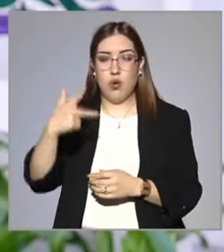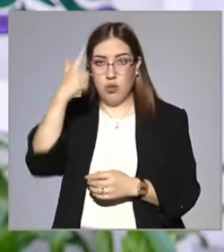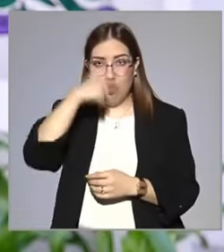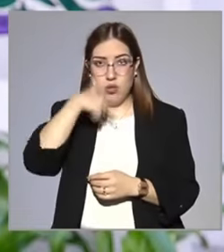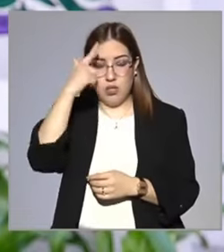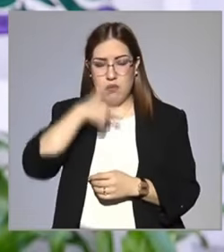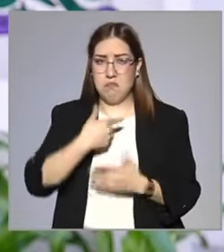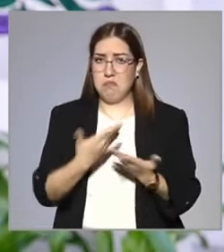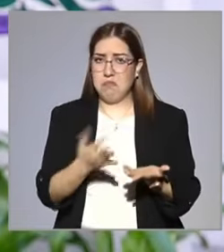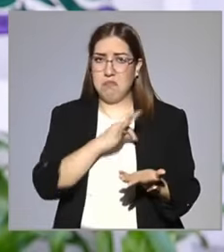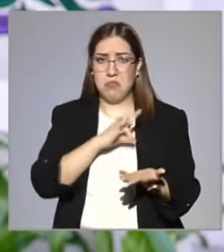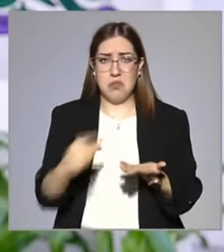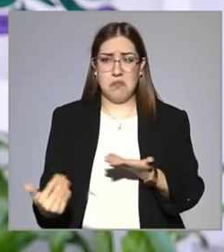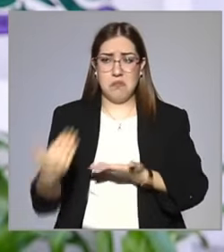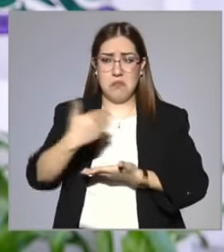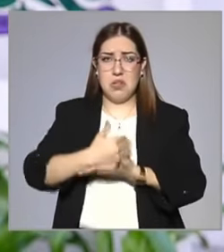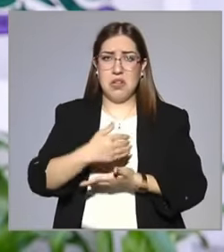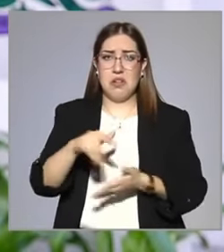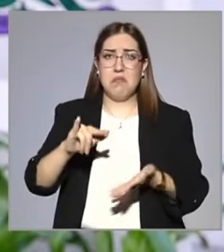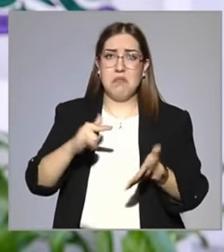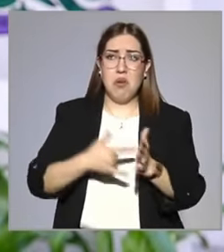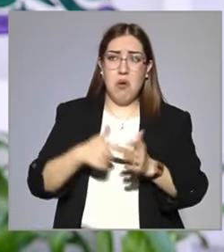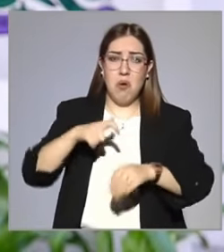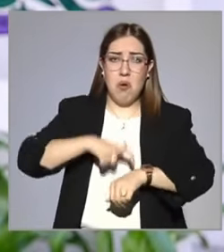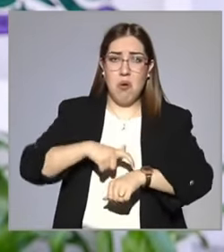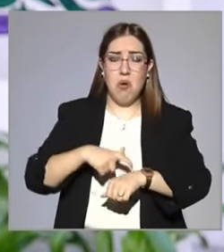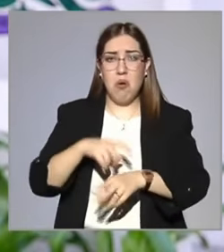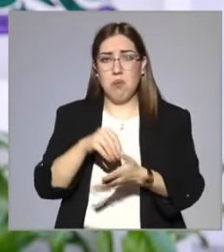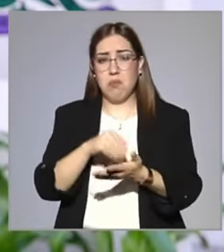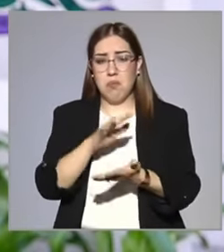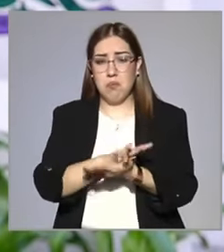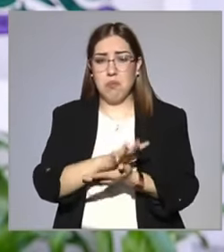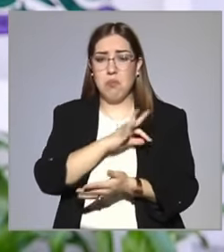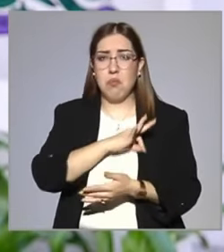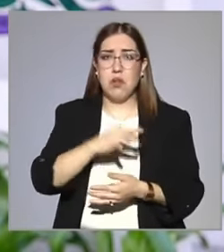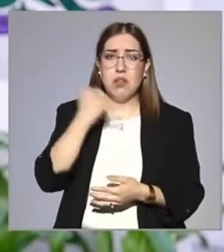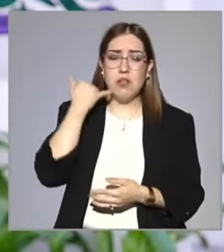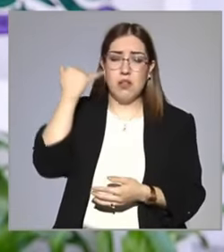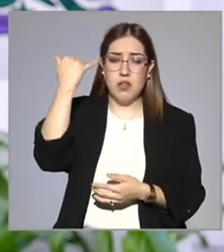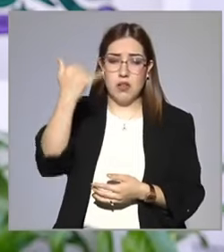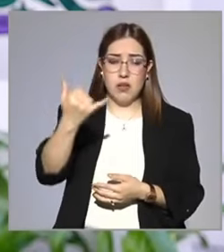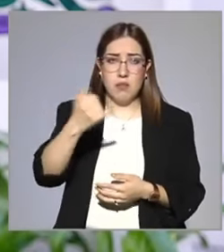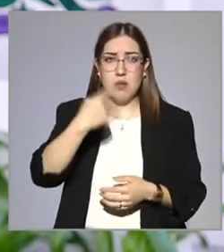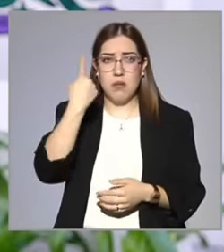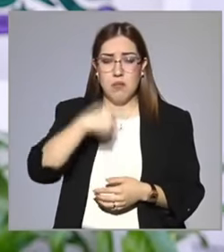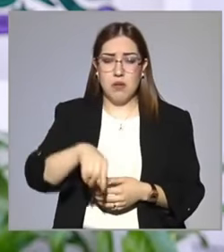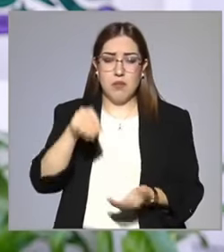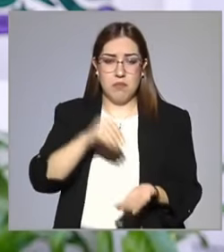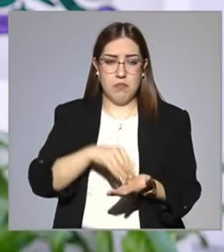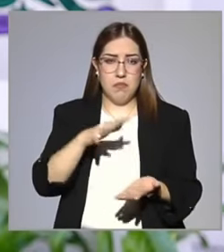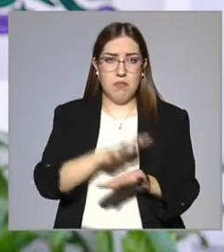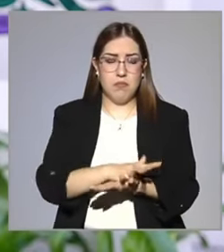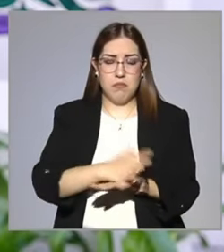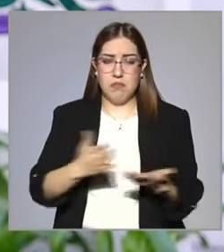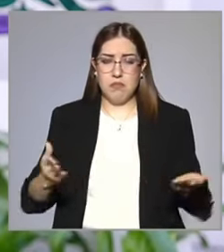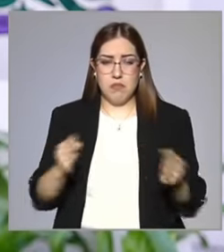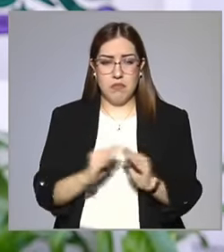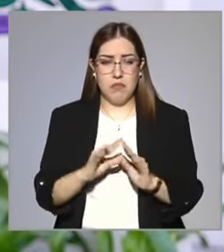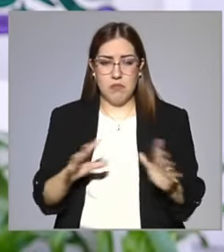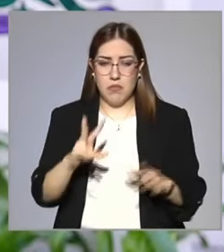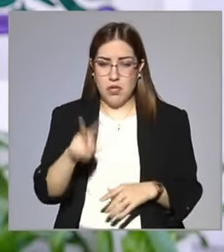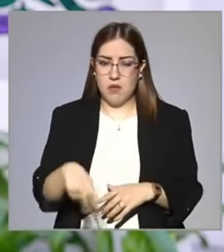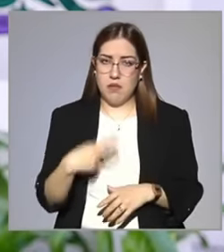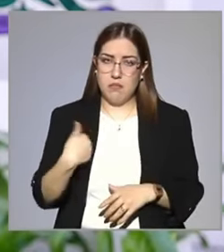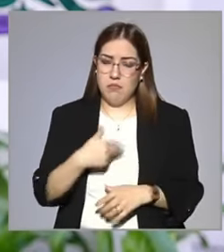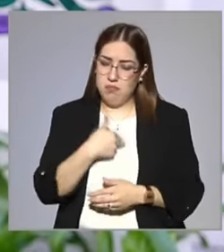de la noche. Pueden venir a agendar su cita, pueden llamar vía telefónica para también hacerlo y en verdad